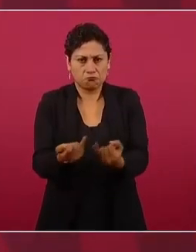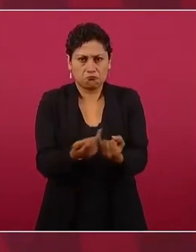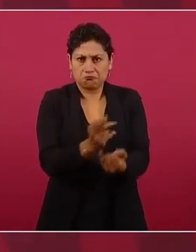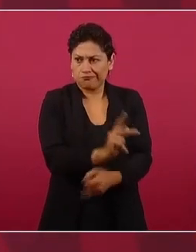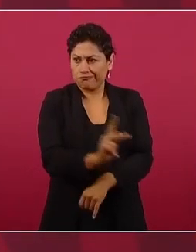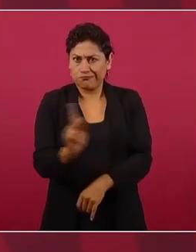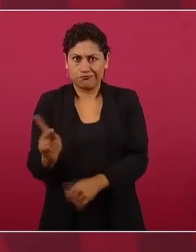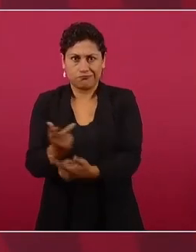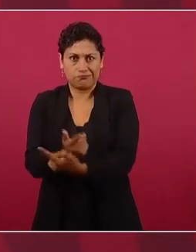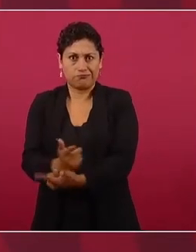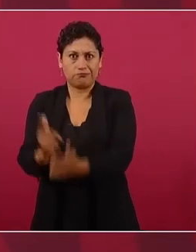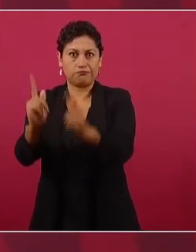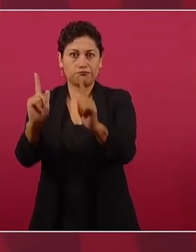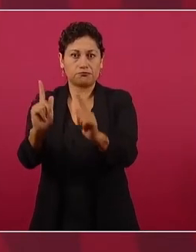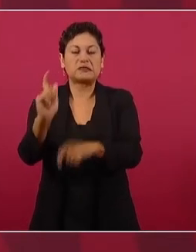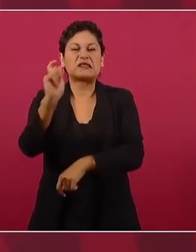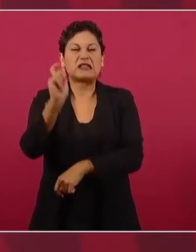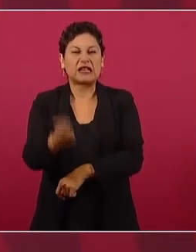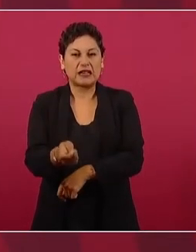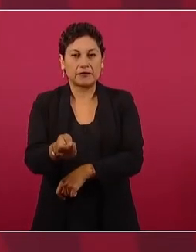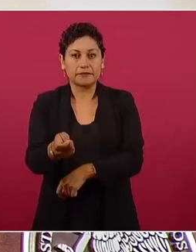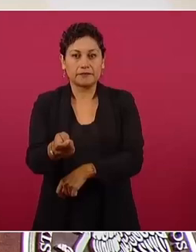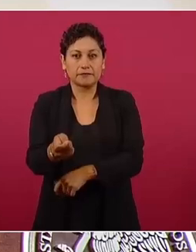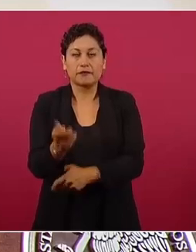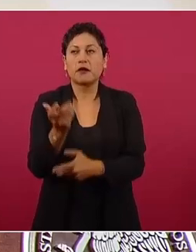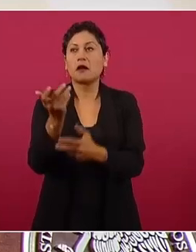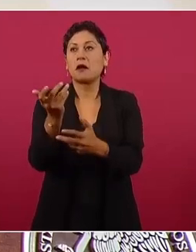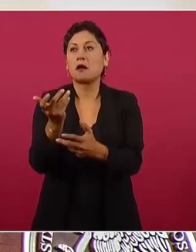que no se implora, se conquista.